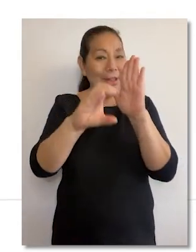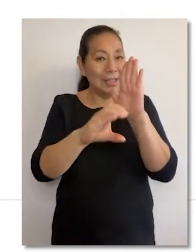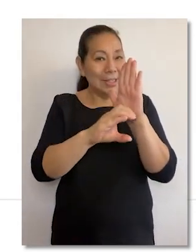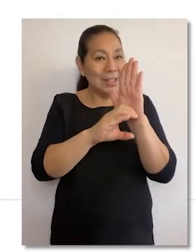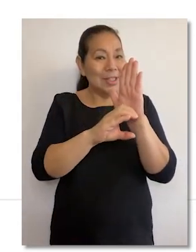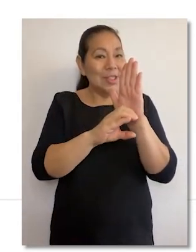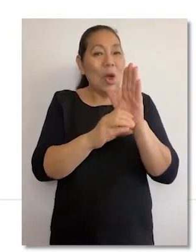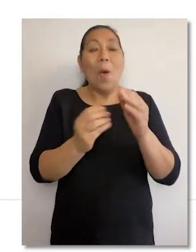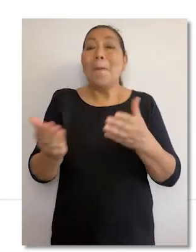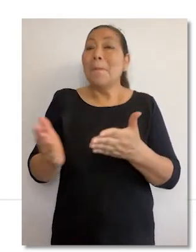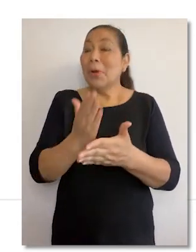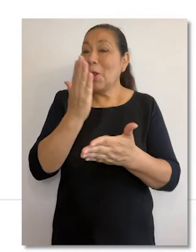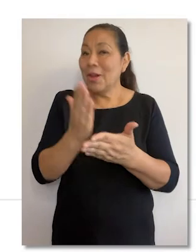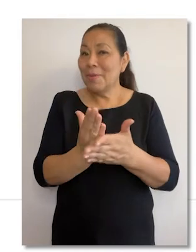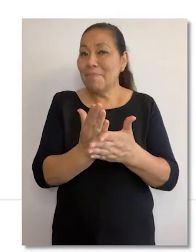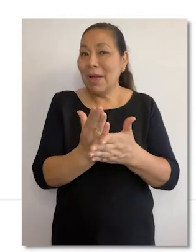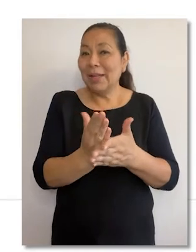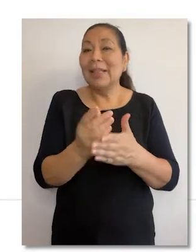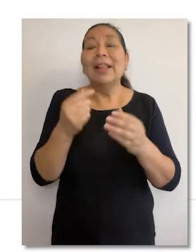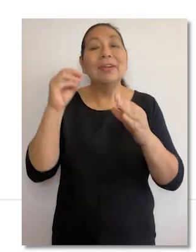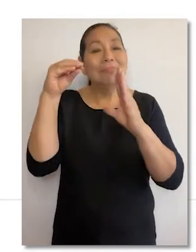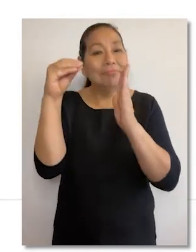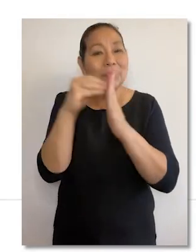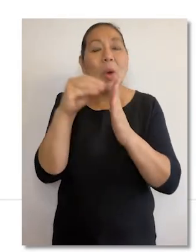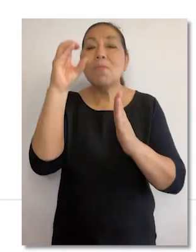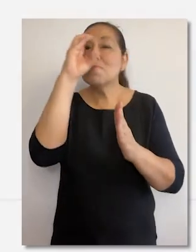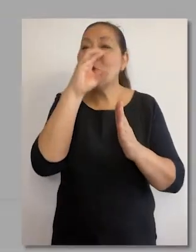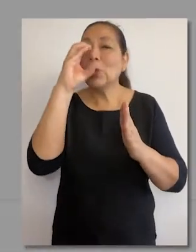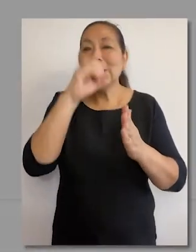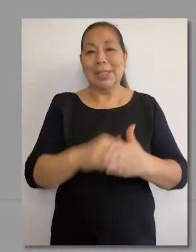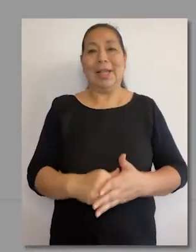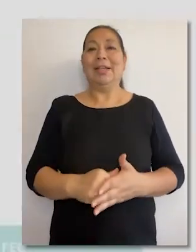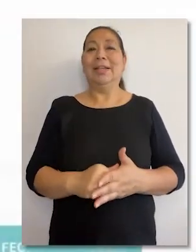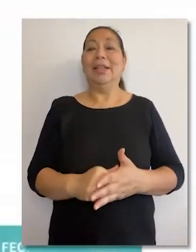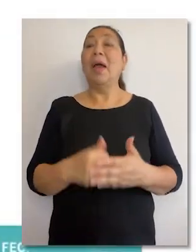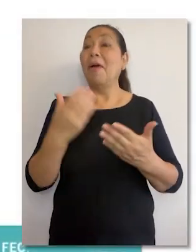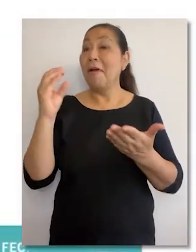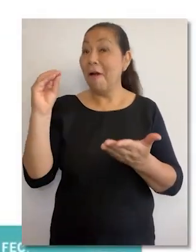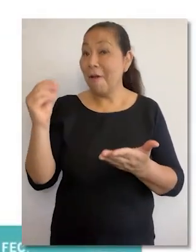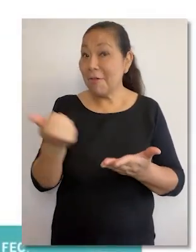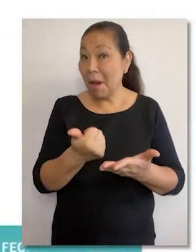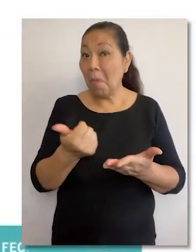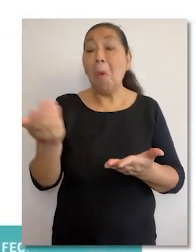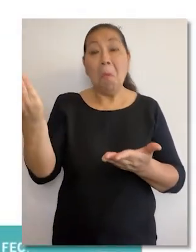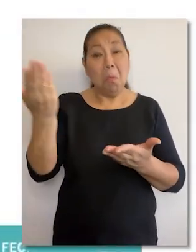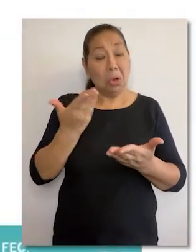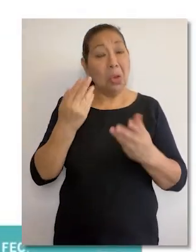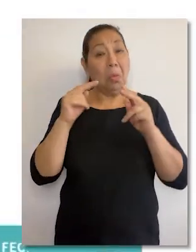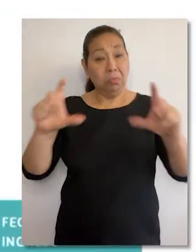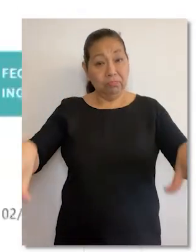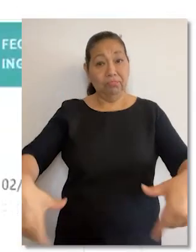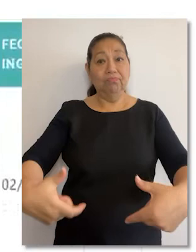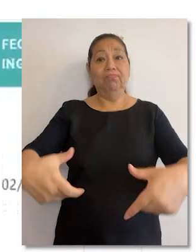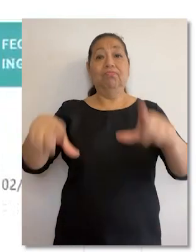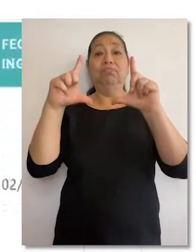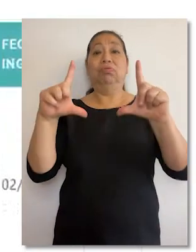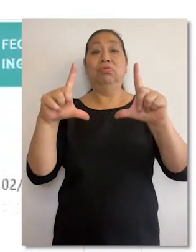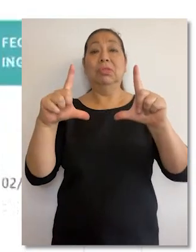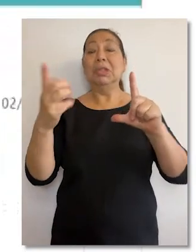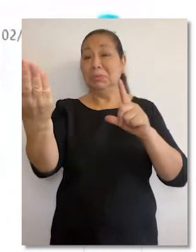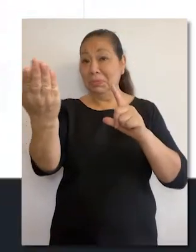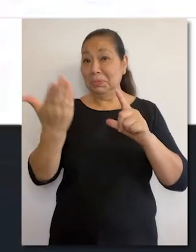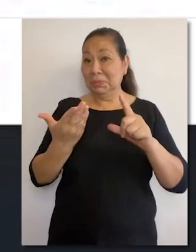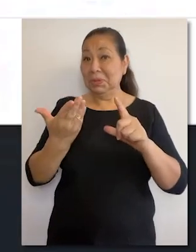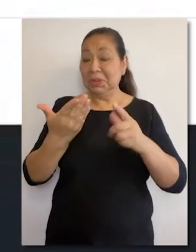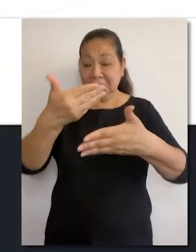de inconstitucionalidad o un conflicto competencial y dar clic a Buscar. Inmediatamente podrás visualizar